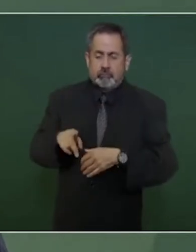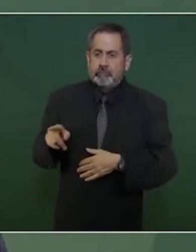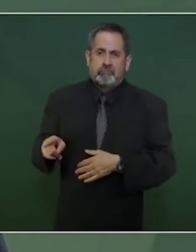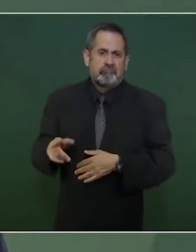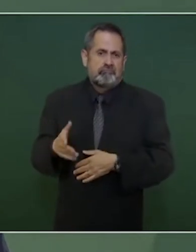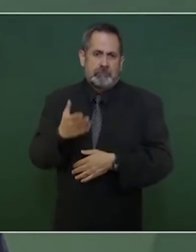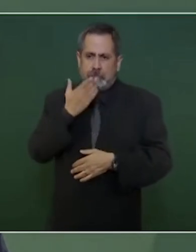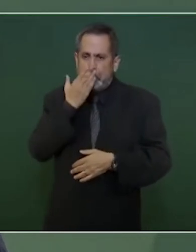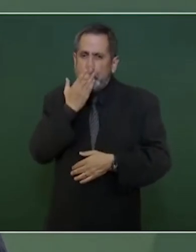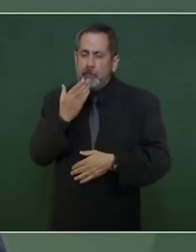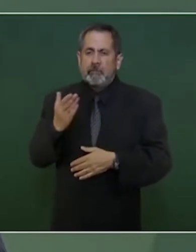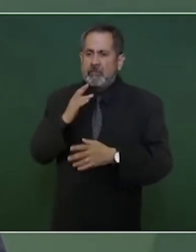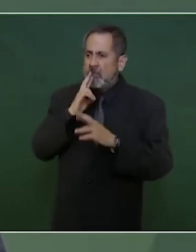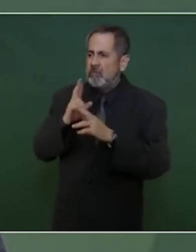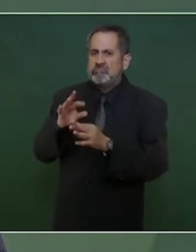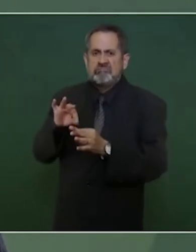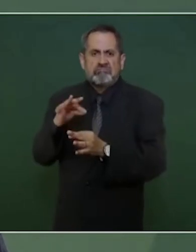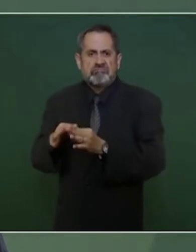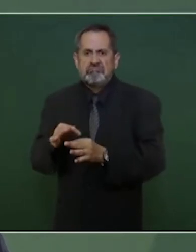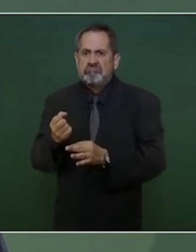muy buenos los resultados